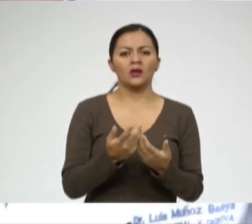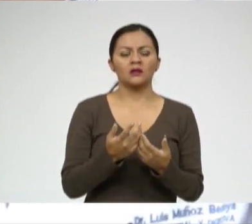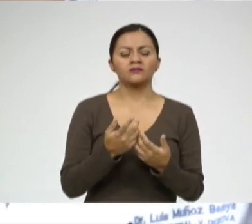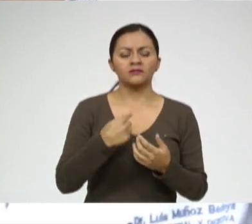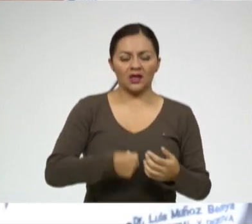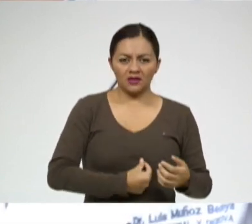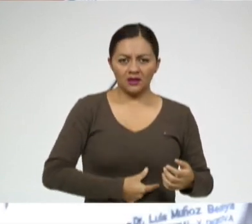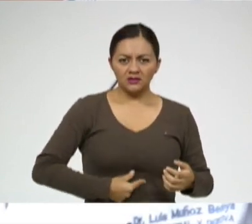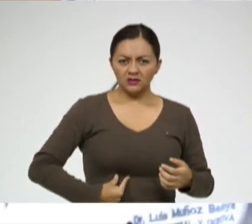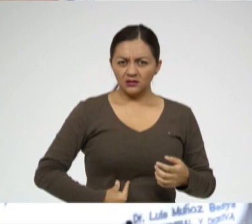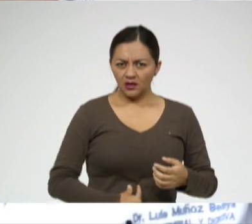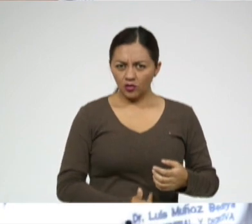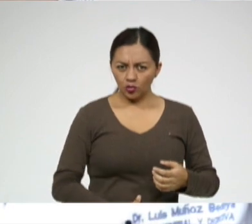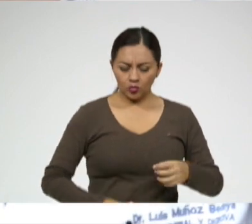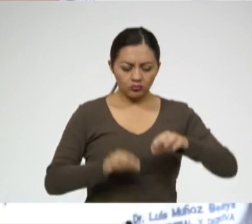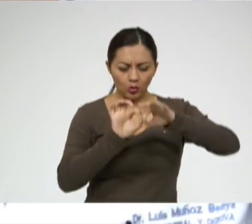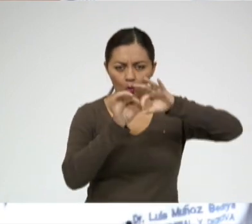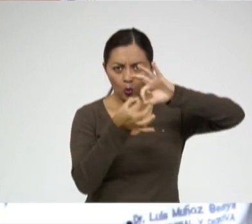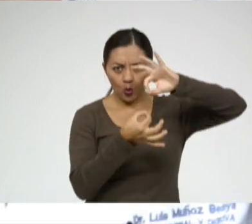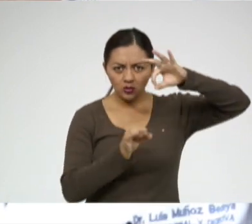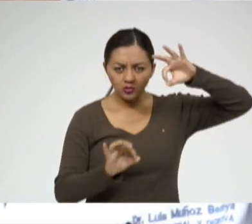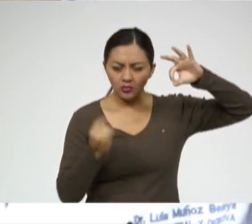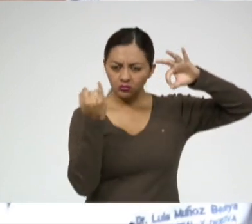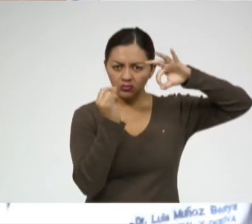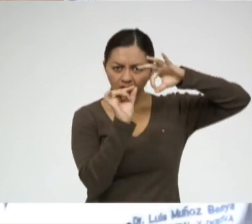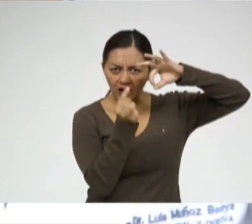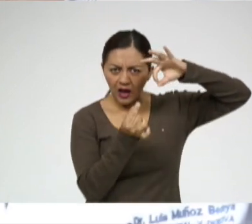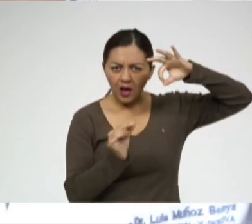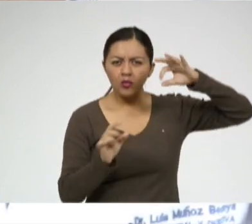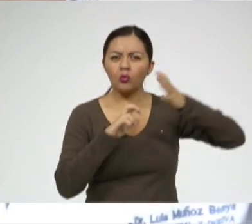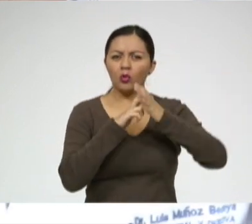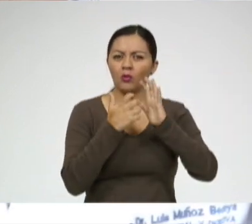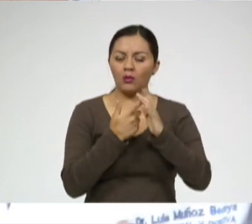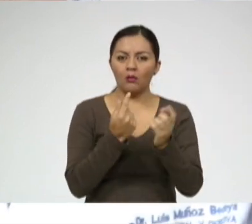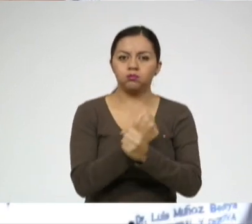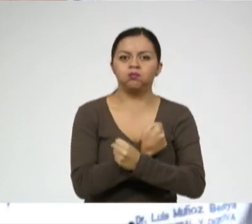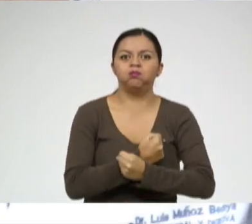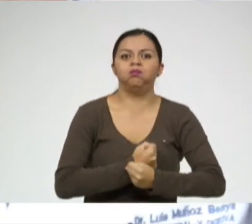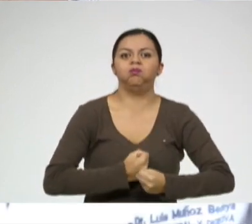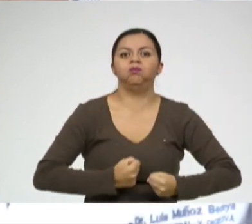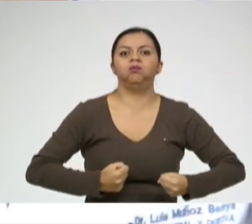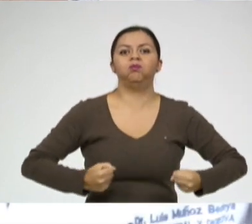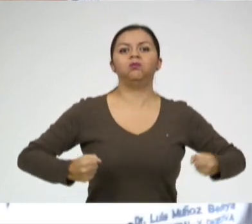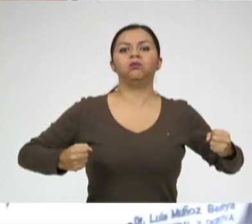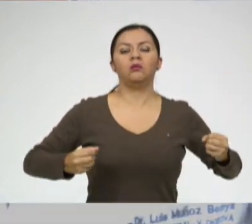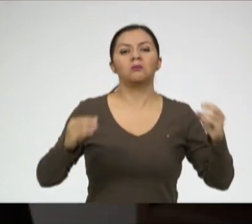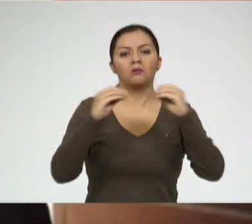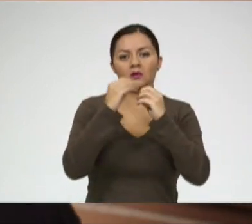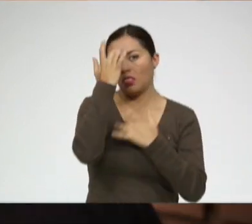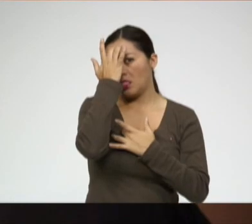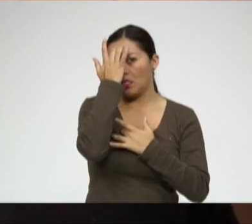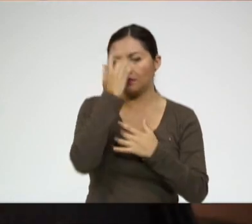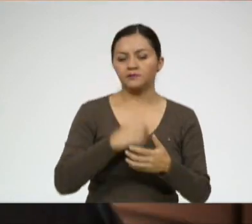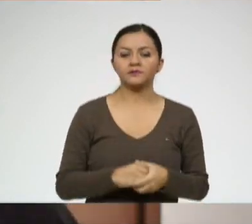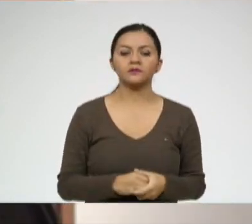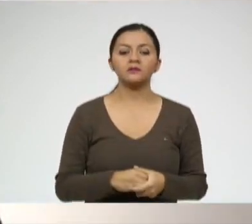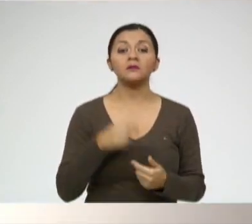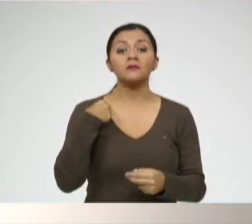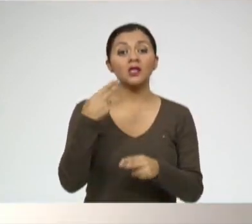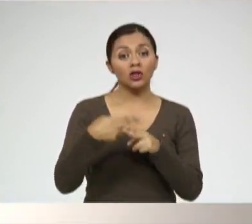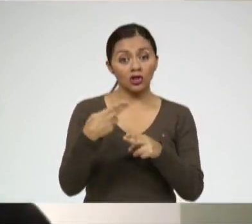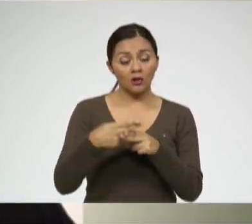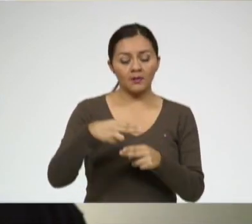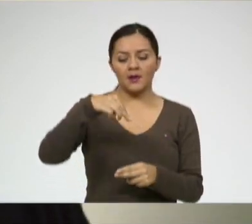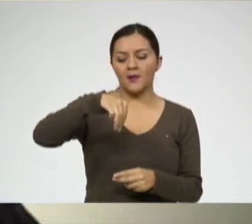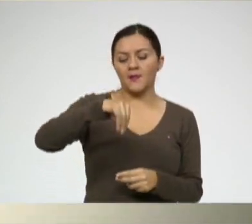intestino como por ejemplo. Y hace que el paciente aumente de peso y esto acarrea otras enfermedades. Mi nombre es Miguel